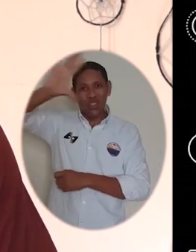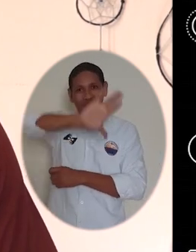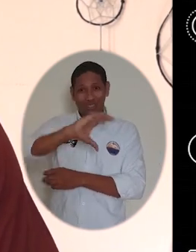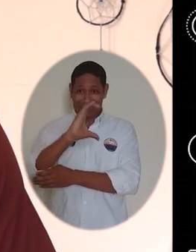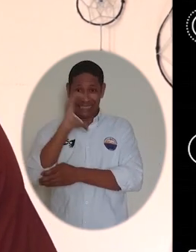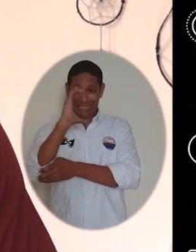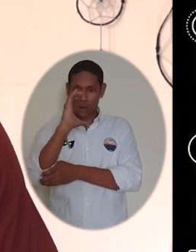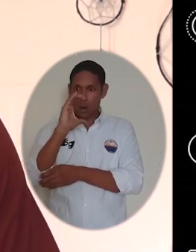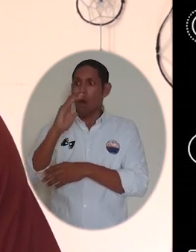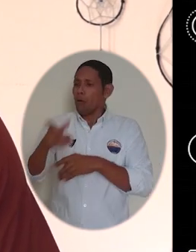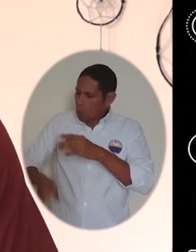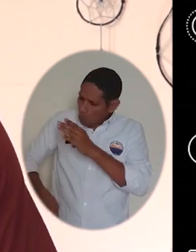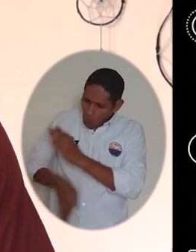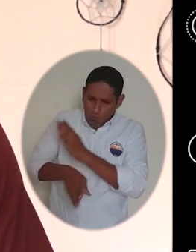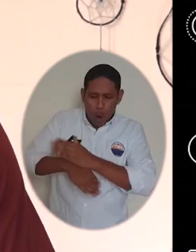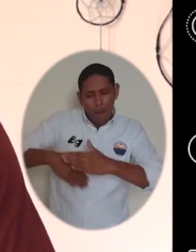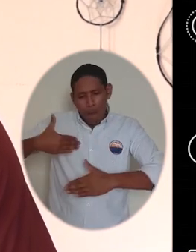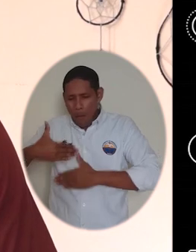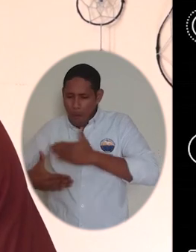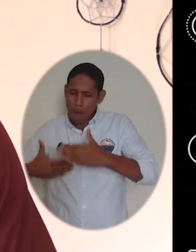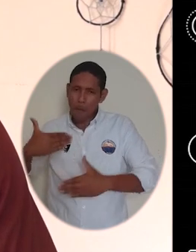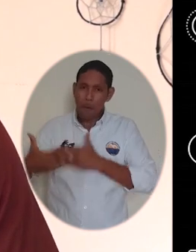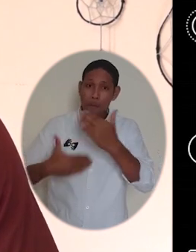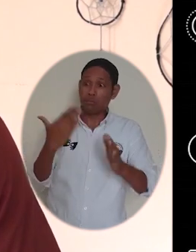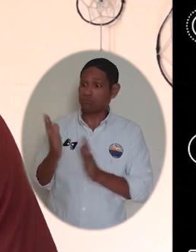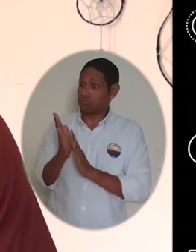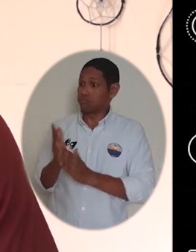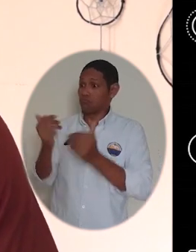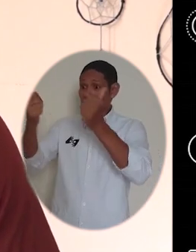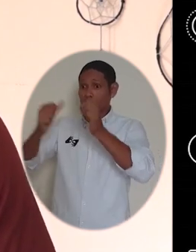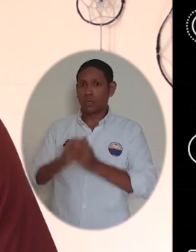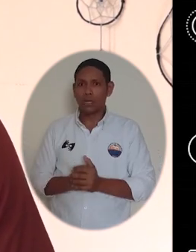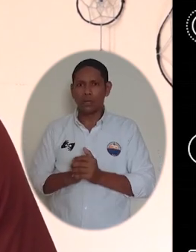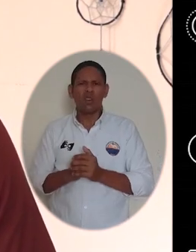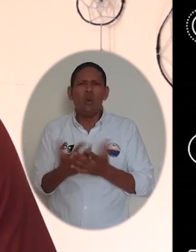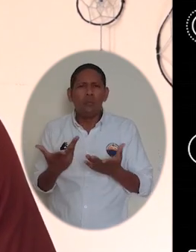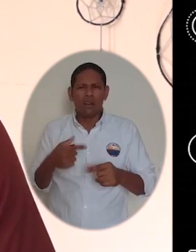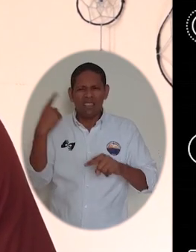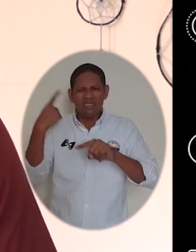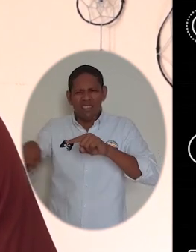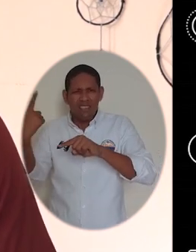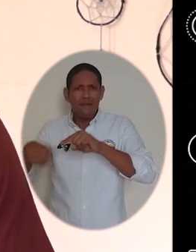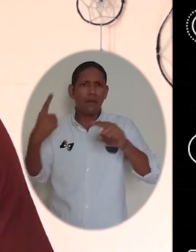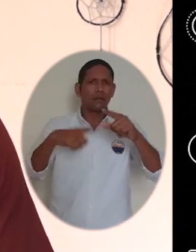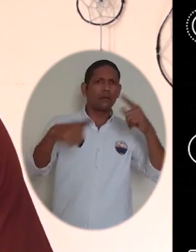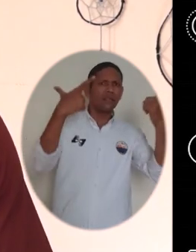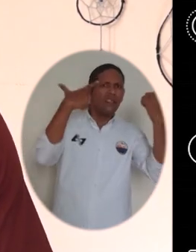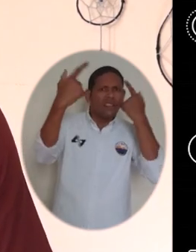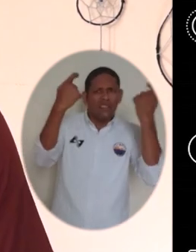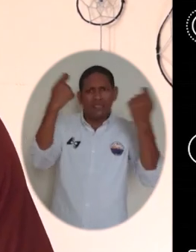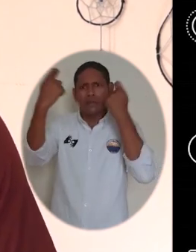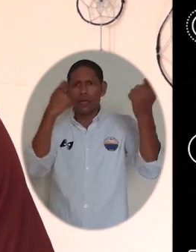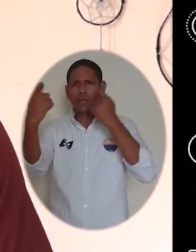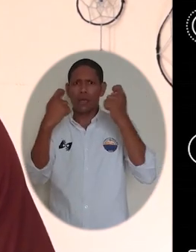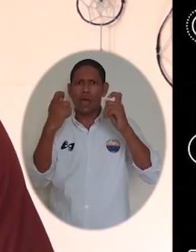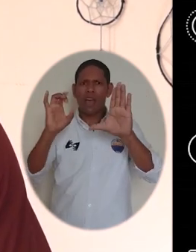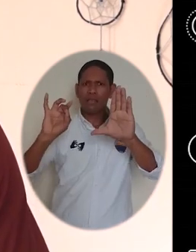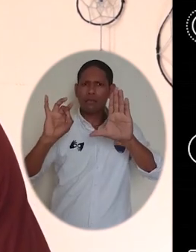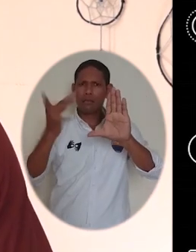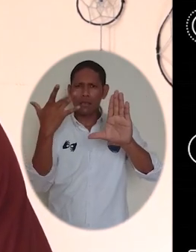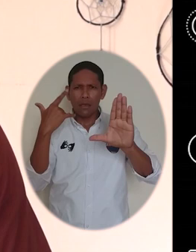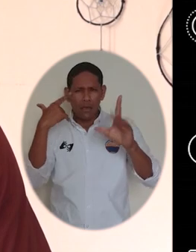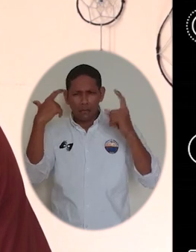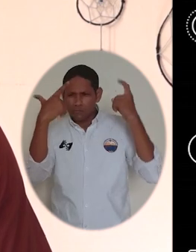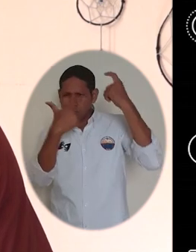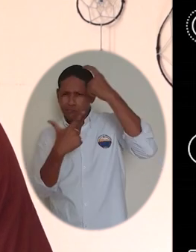región norte del país que mantiene el desarrollo de sus procesos pese a la cuarentena nacional, ya que ha implementado diversas